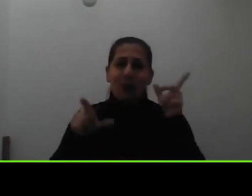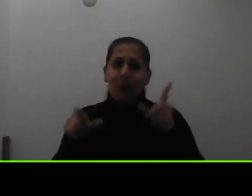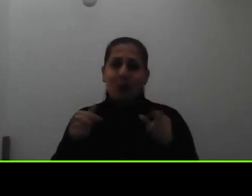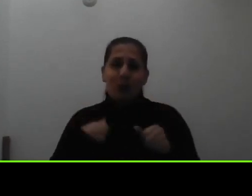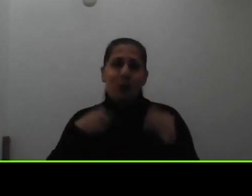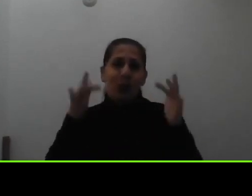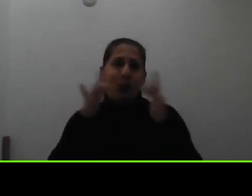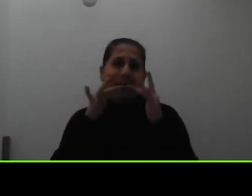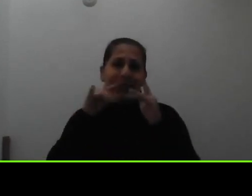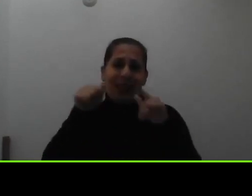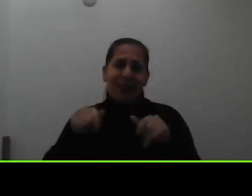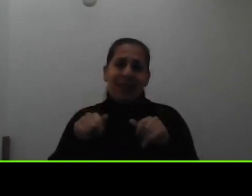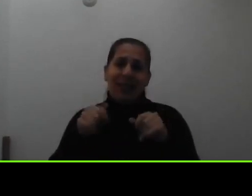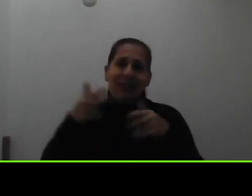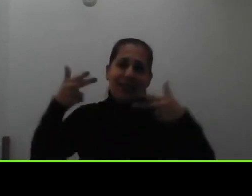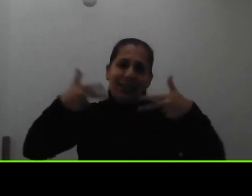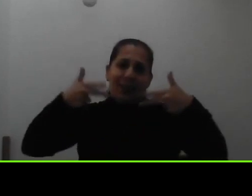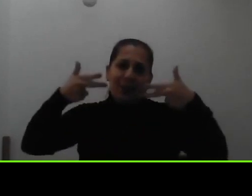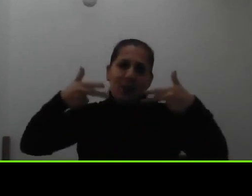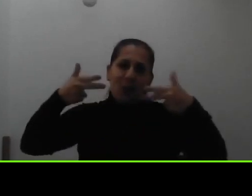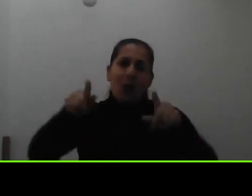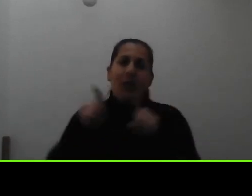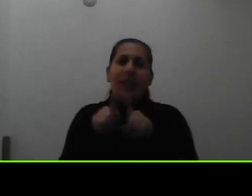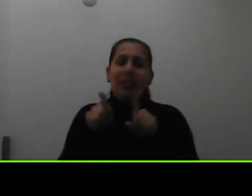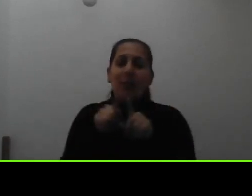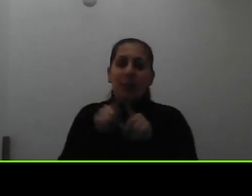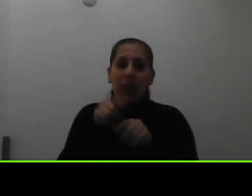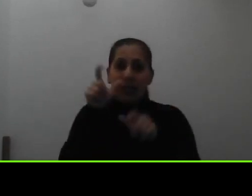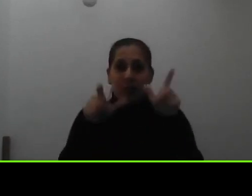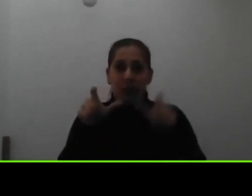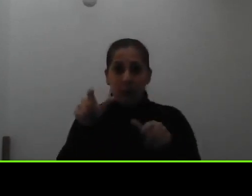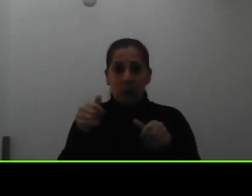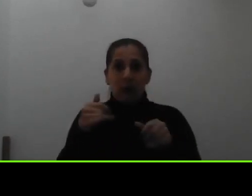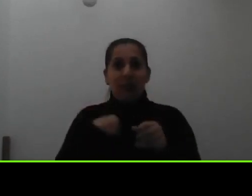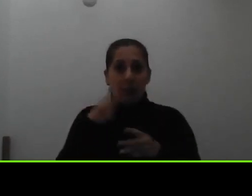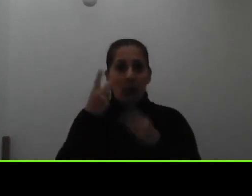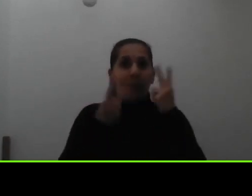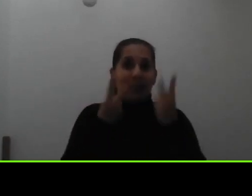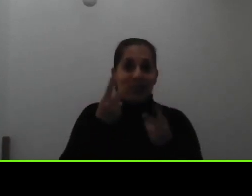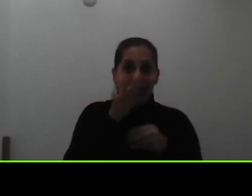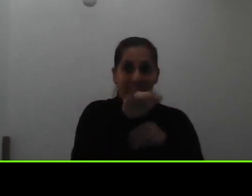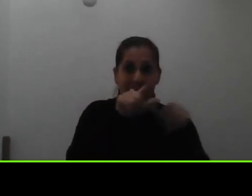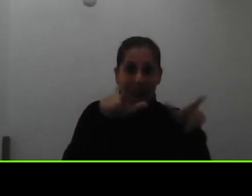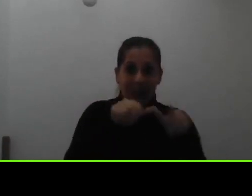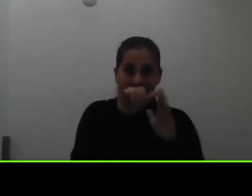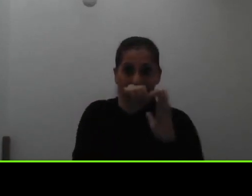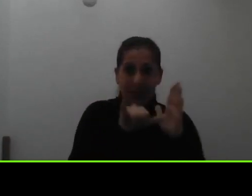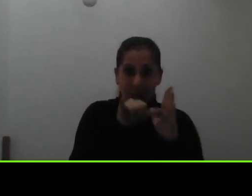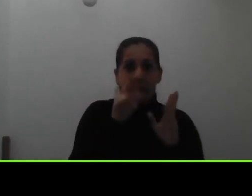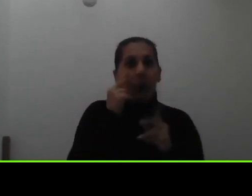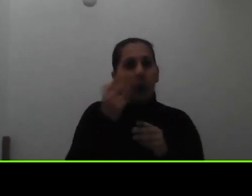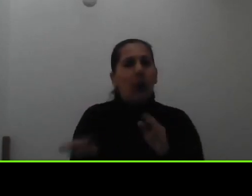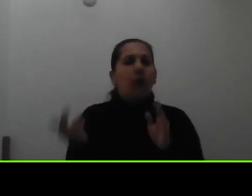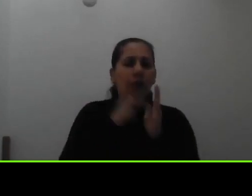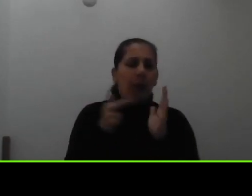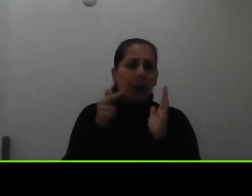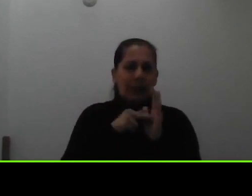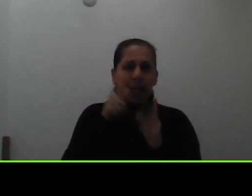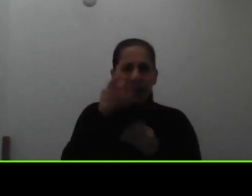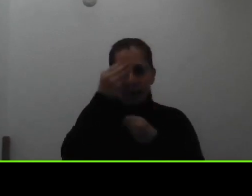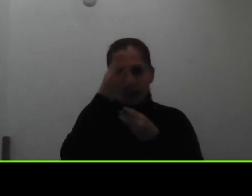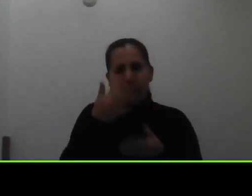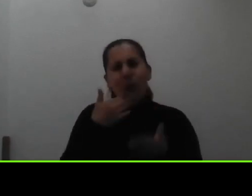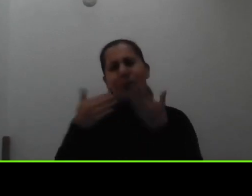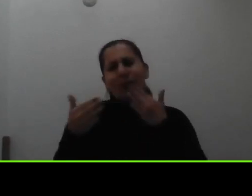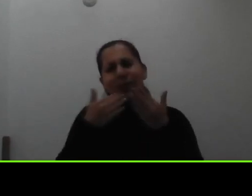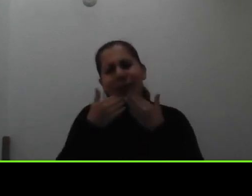esta transmisión y a las personas que también van a estar visitando el sitio para poder repasar esta información agradecerles por su atención